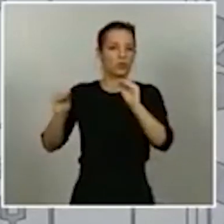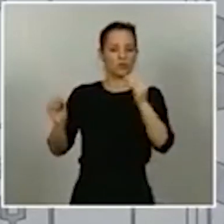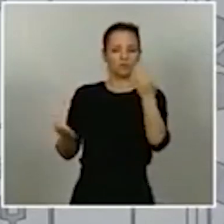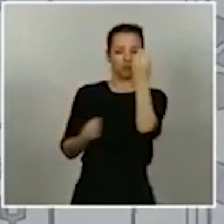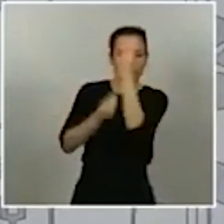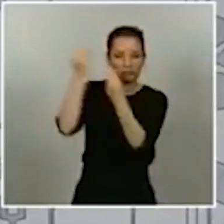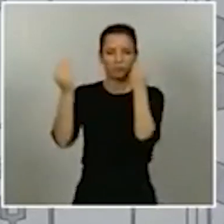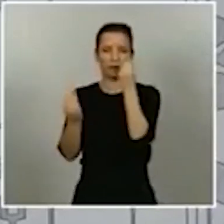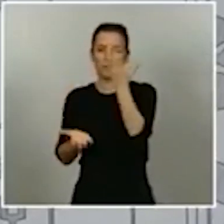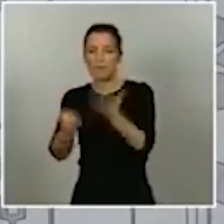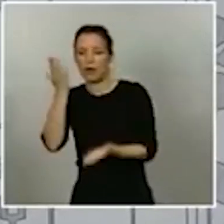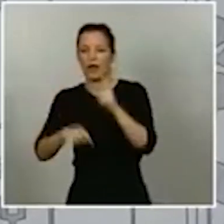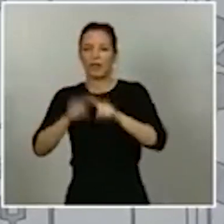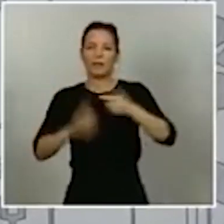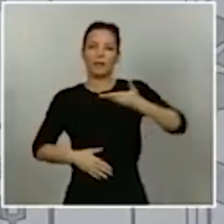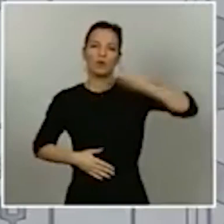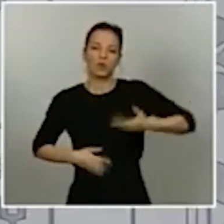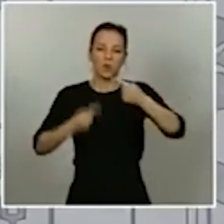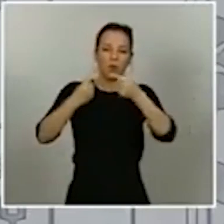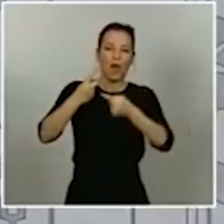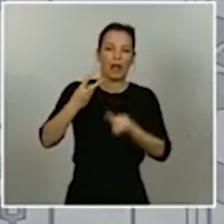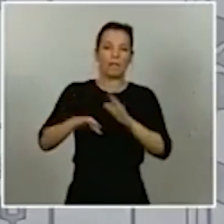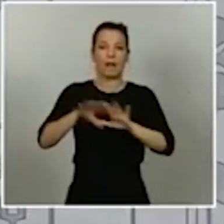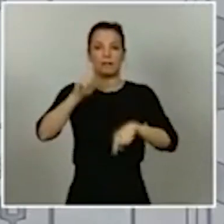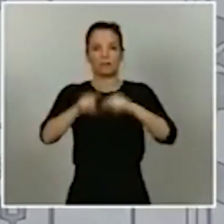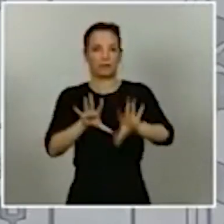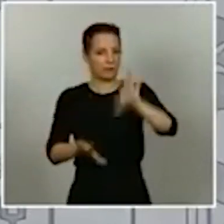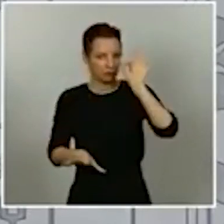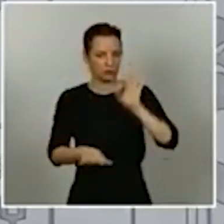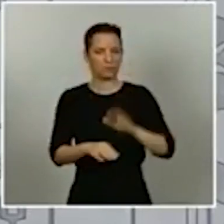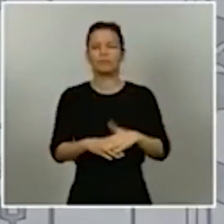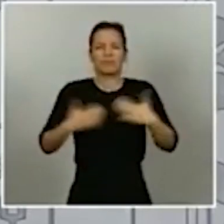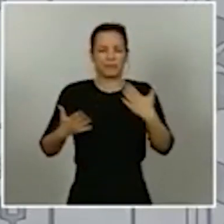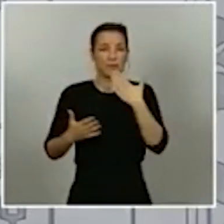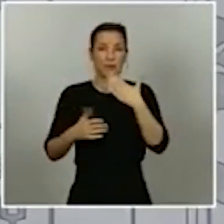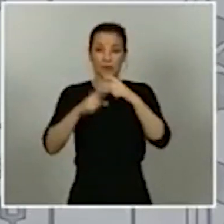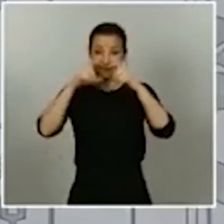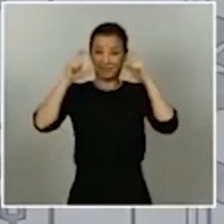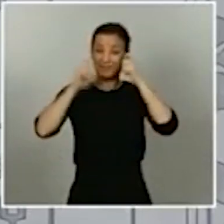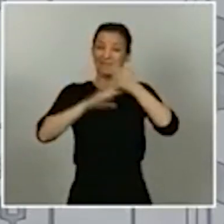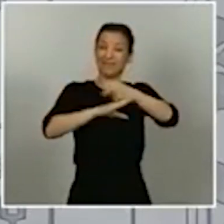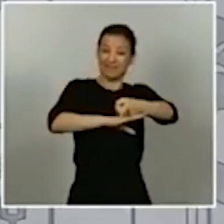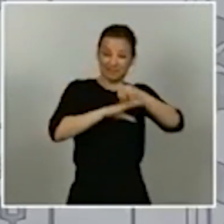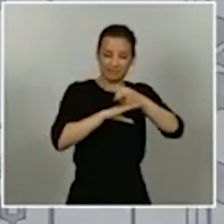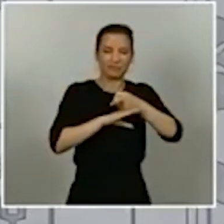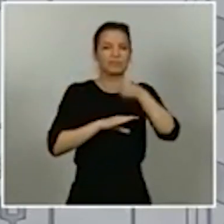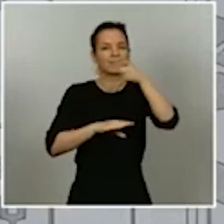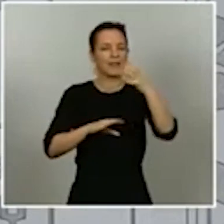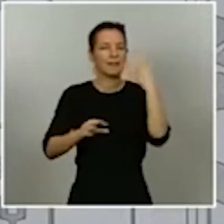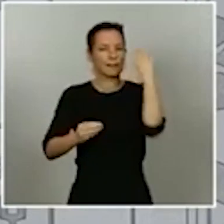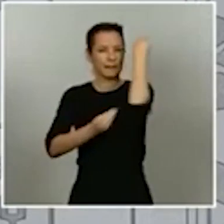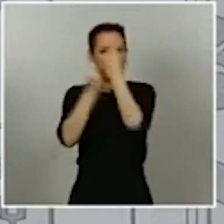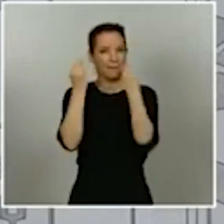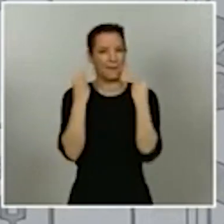uno de ellos el peso adecuado para tomar las decisiones. Si al final se hace obligatorio, lo que sí que se tendrá que valorar es muy bien cómo